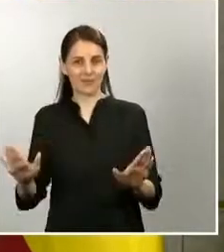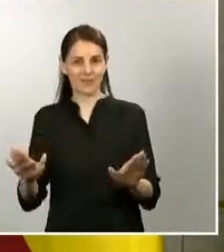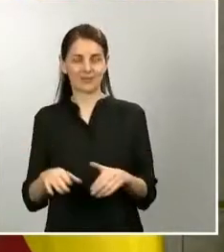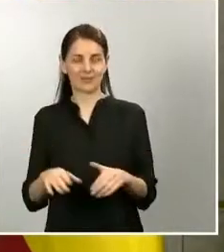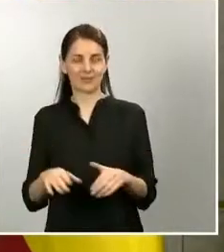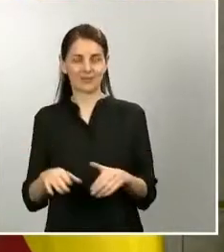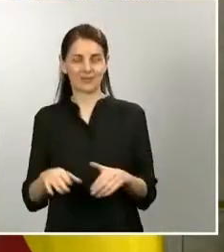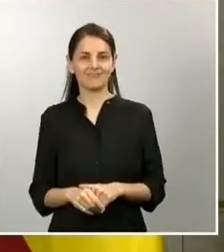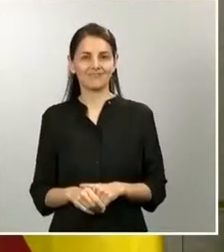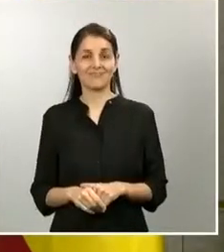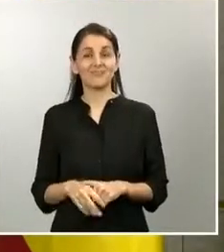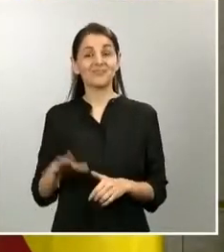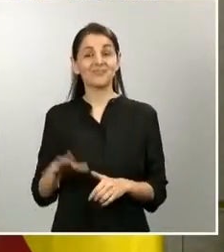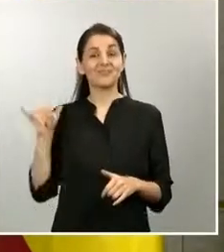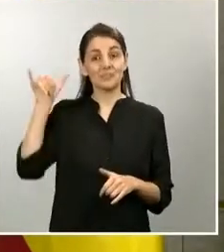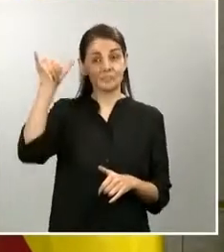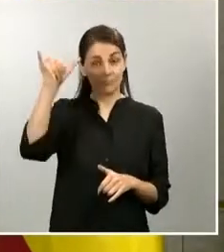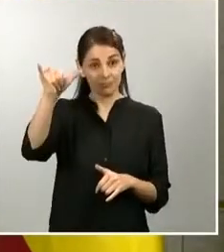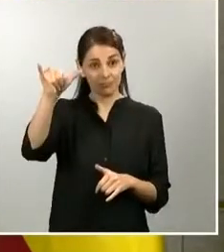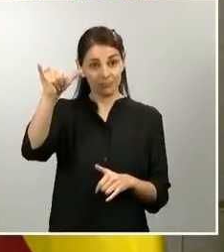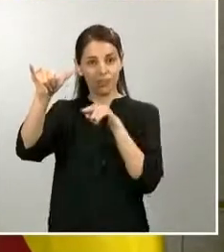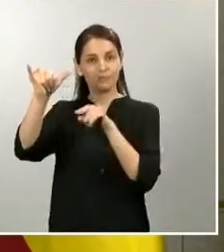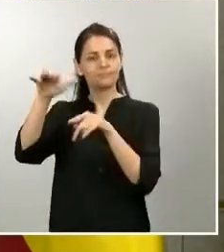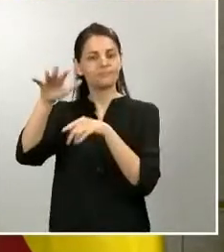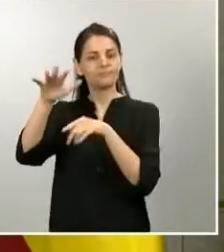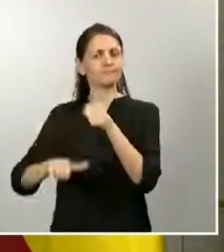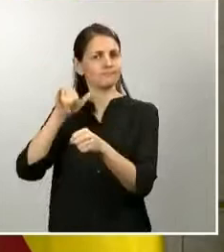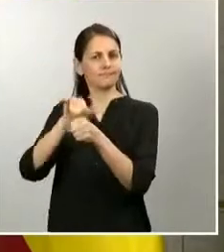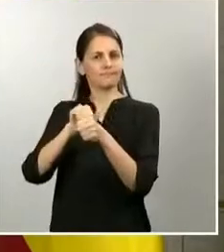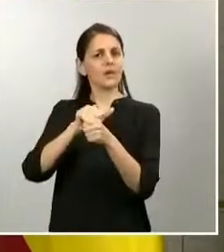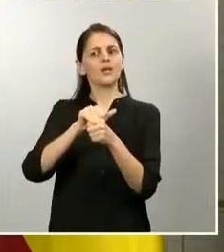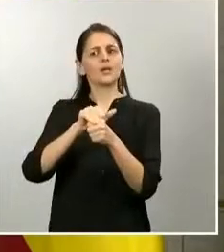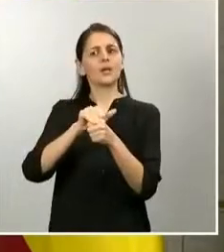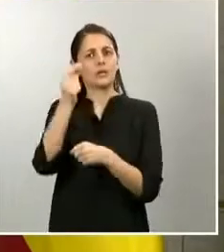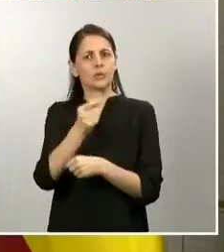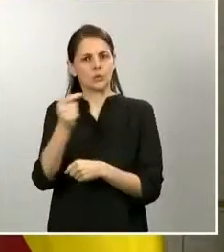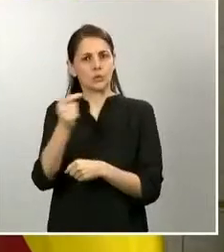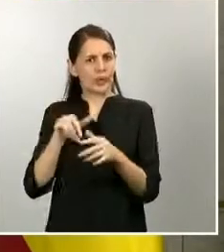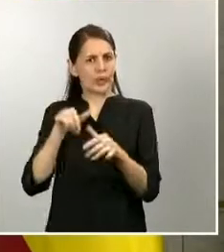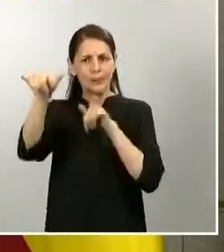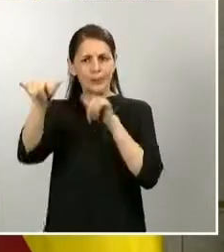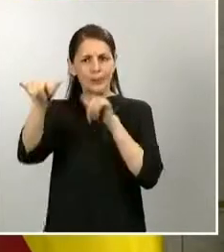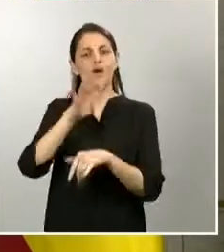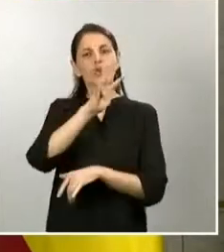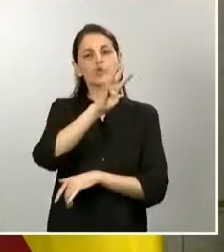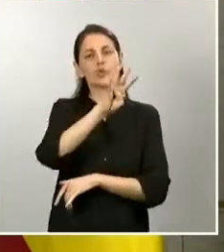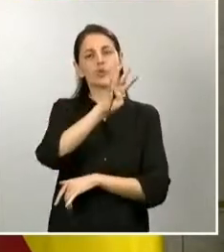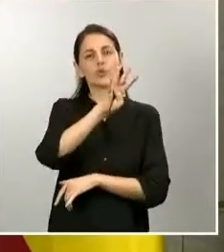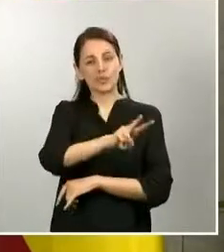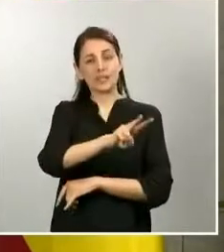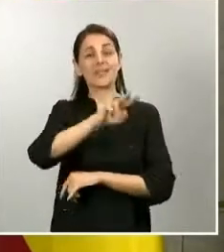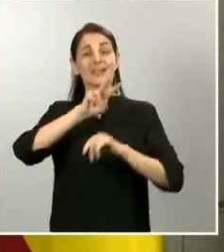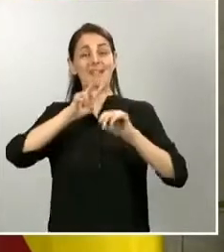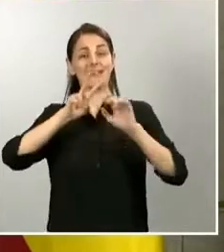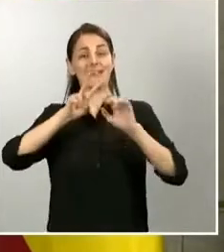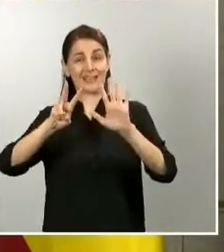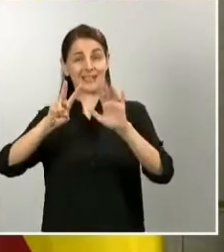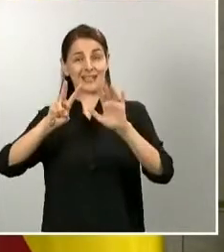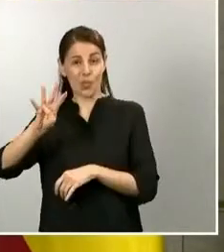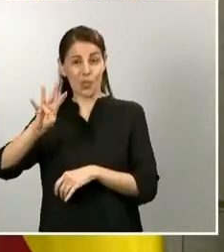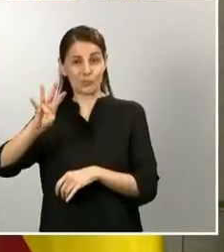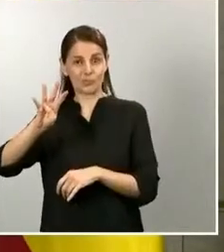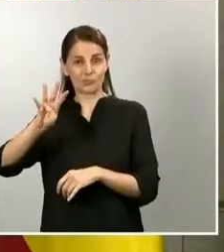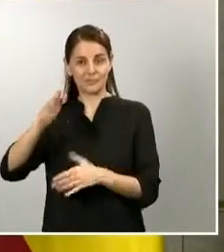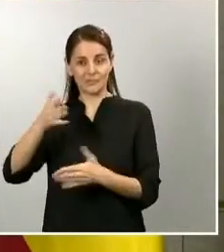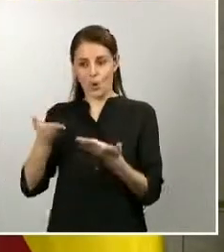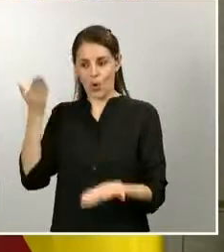número total de operaciones en los aeropuertos de la red de Aena en el día de ayer fue de 274, también un 95% inferior al